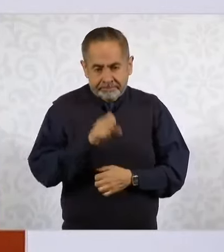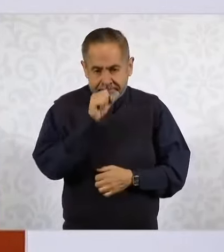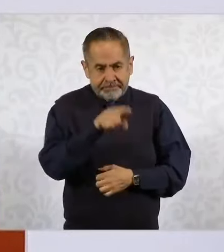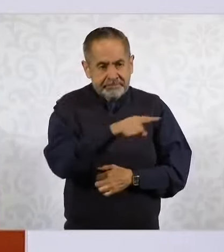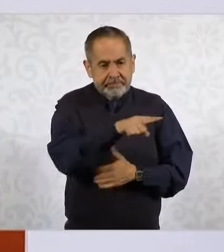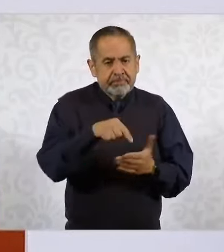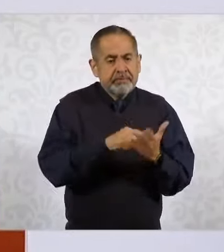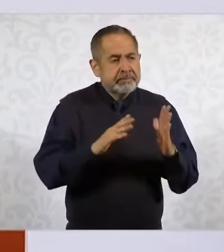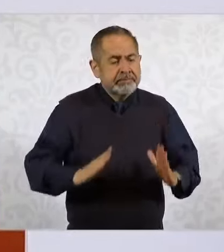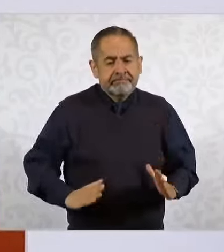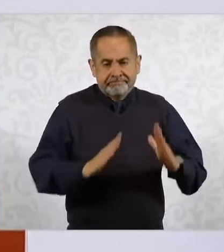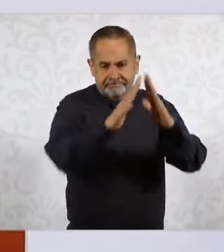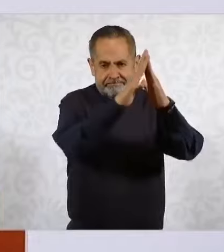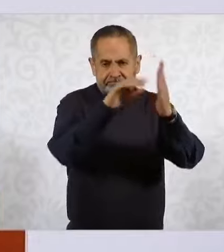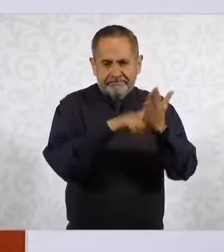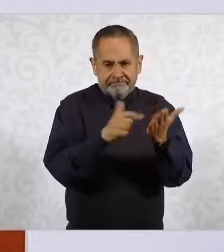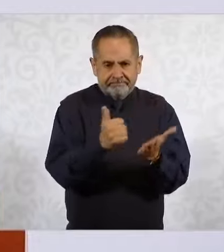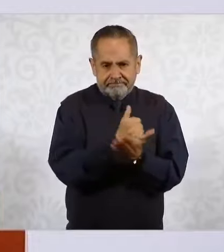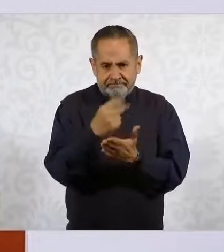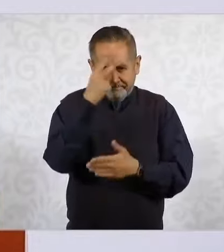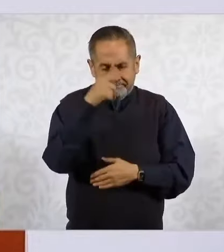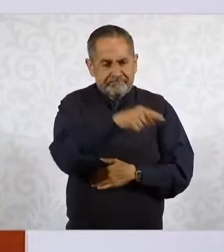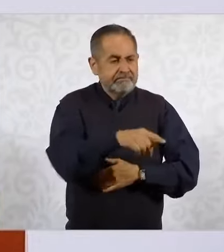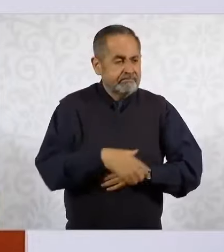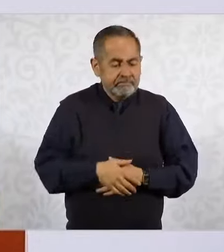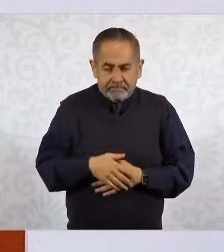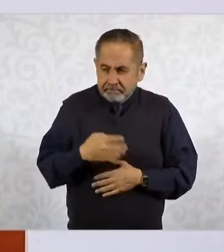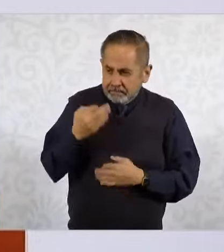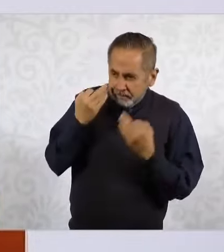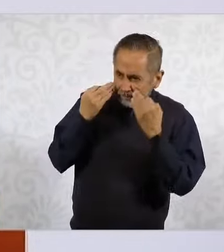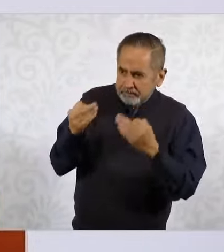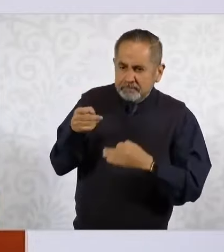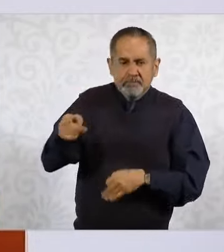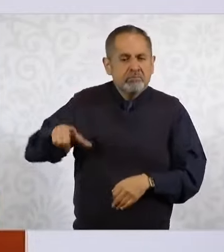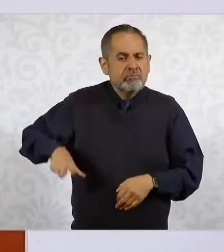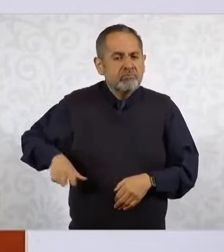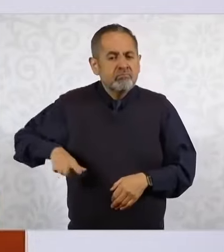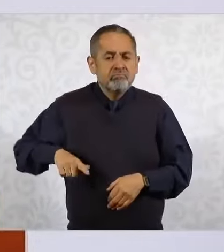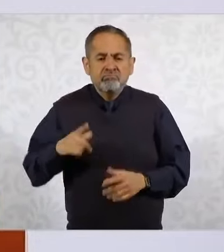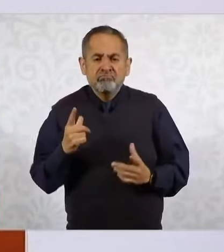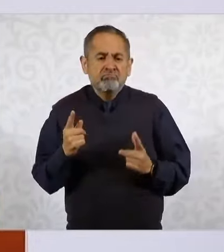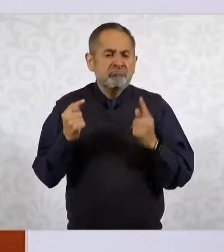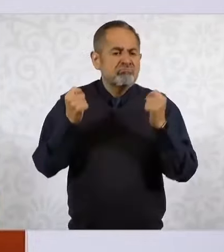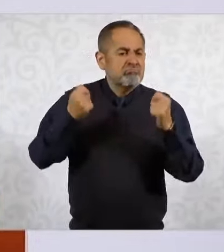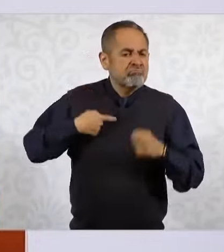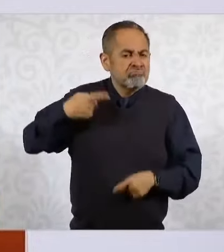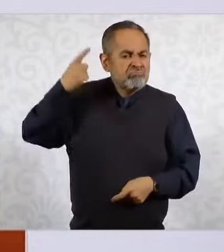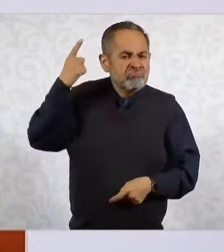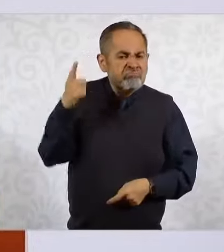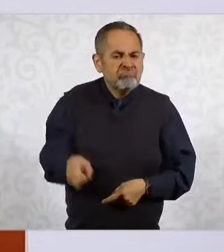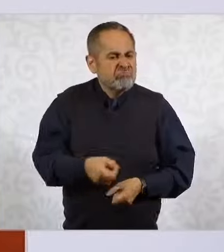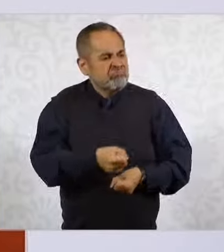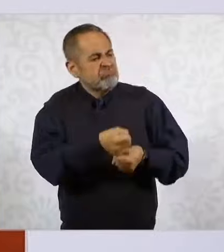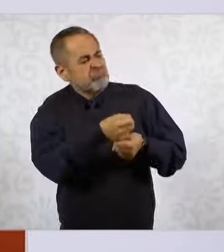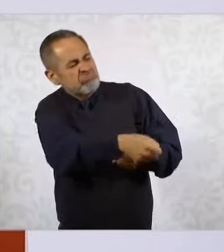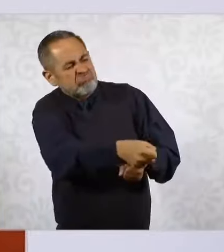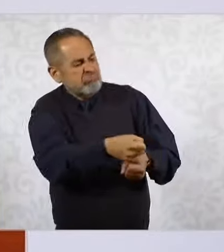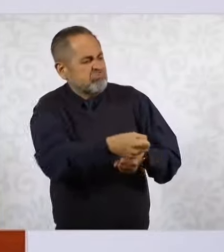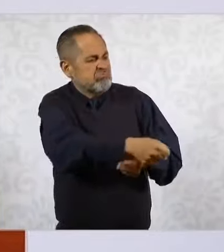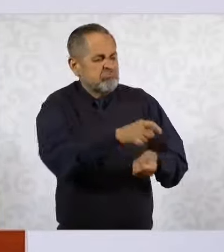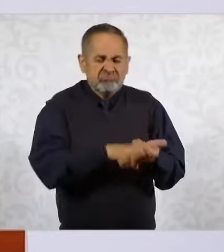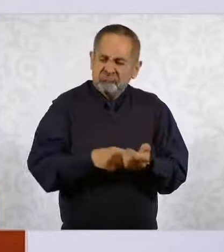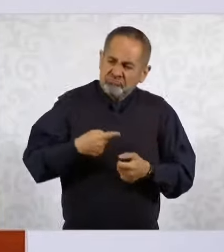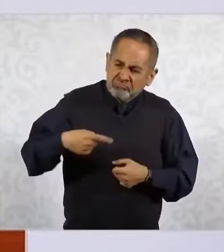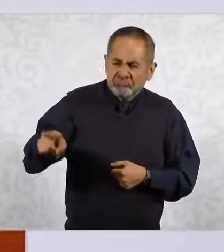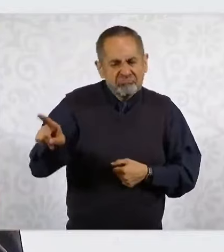se dejó ver el agotamiento del Estado represor, vertical y autoritario que usó la fuerza de sus